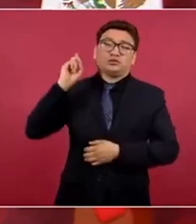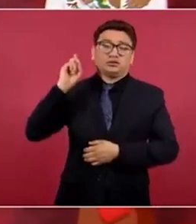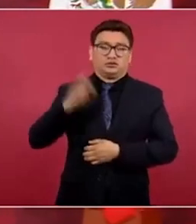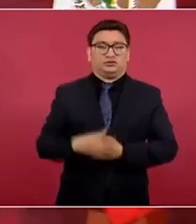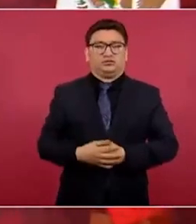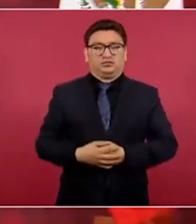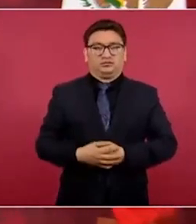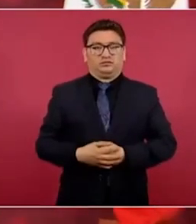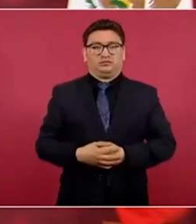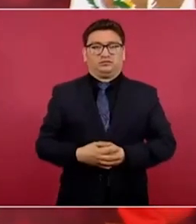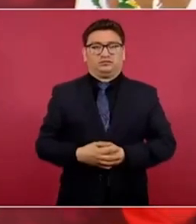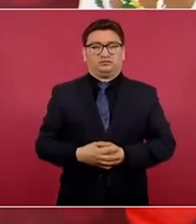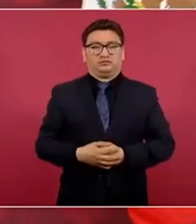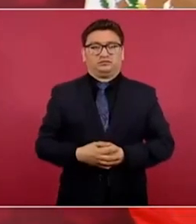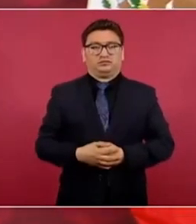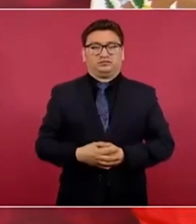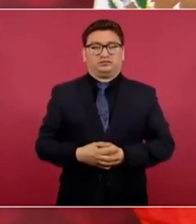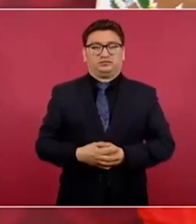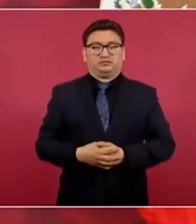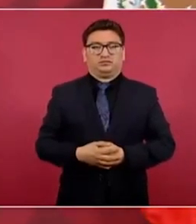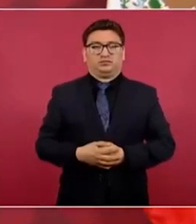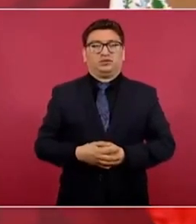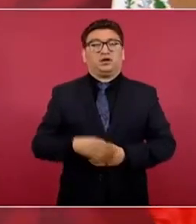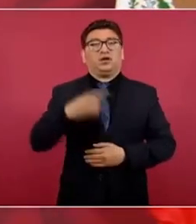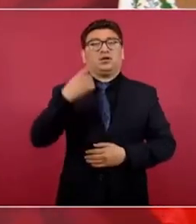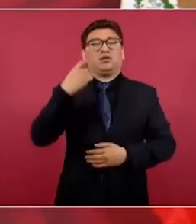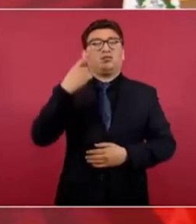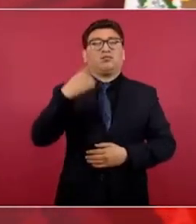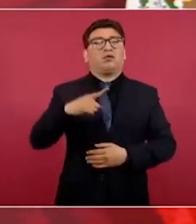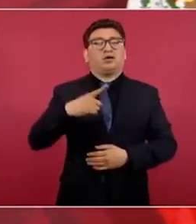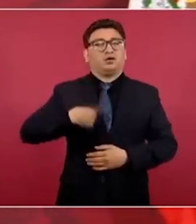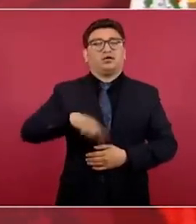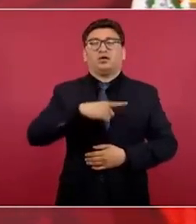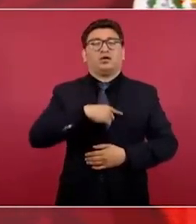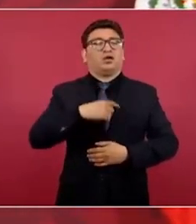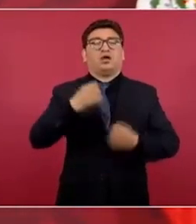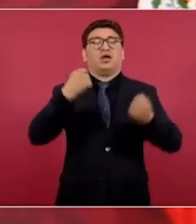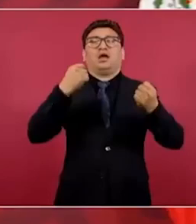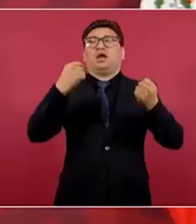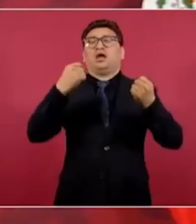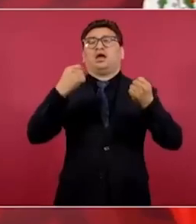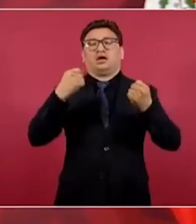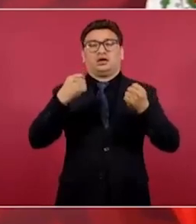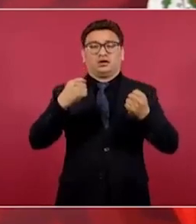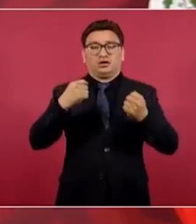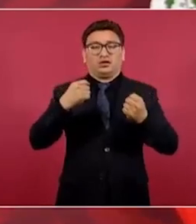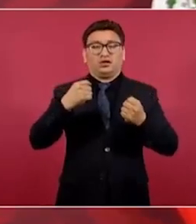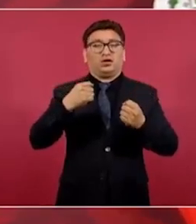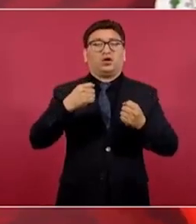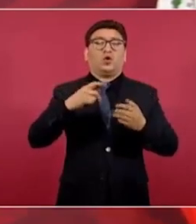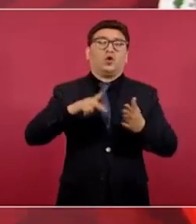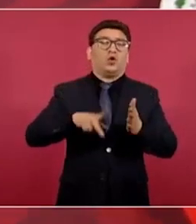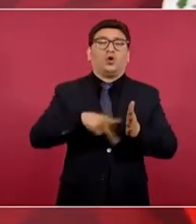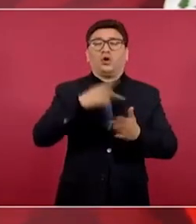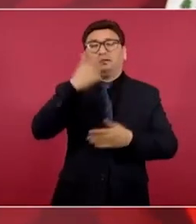para que podamos celebrar otra noche triste.